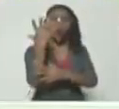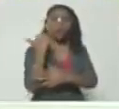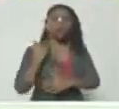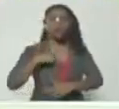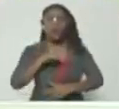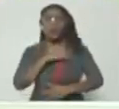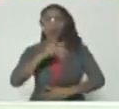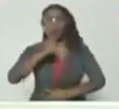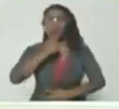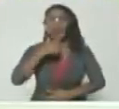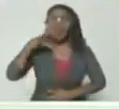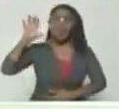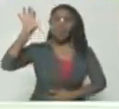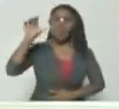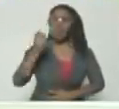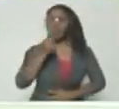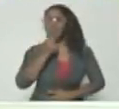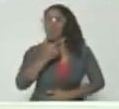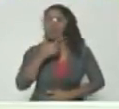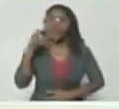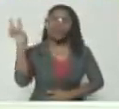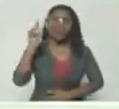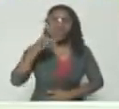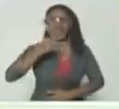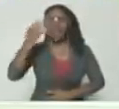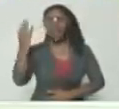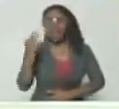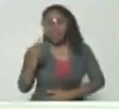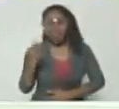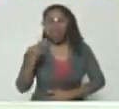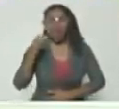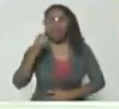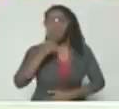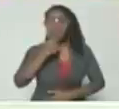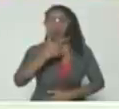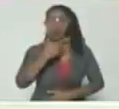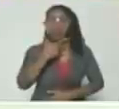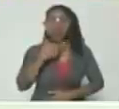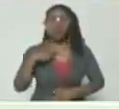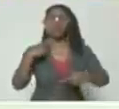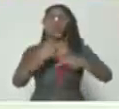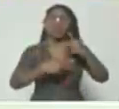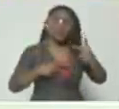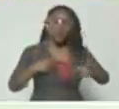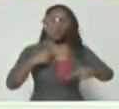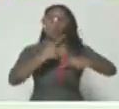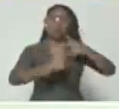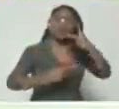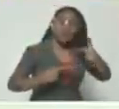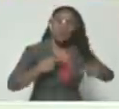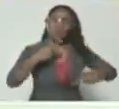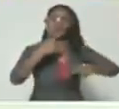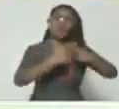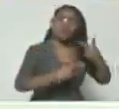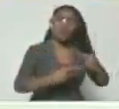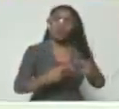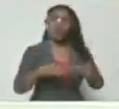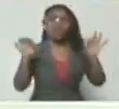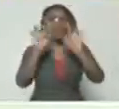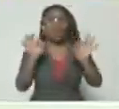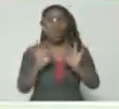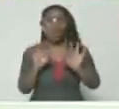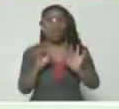nuestra hermosa patria. Qué hermosa es Venezuela, de verdad. Muy hermosa. Producir, producir, producir. Que nadie se